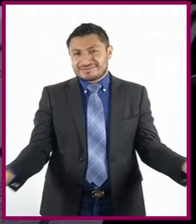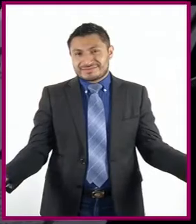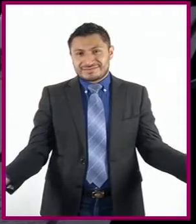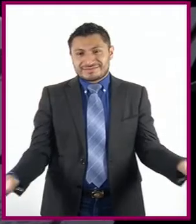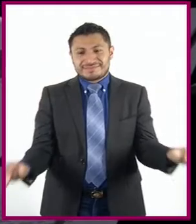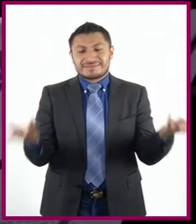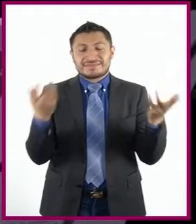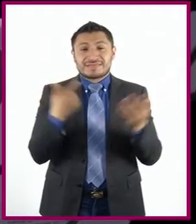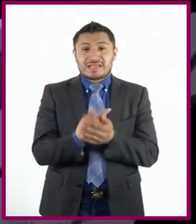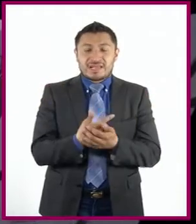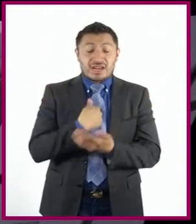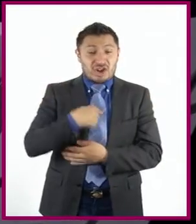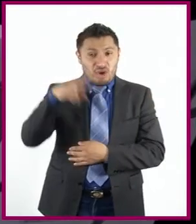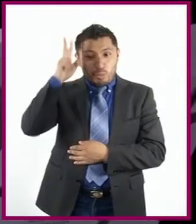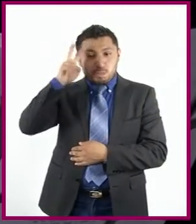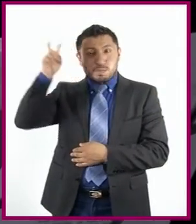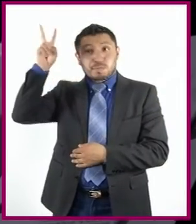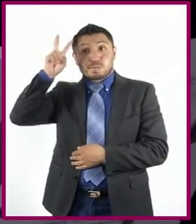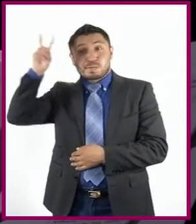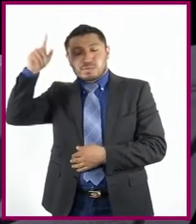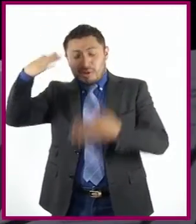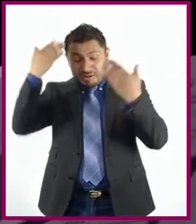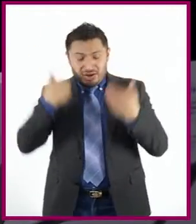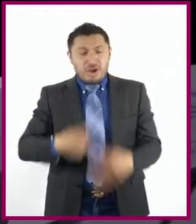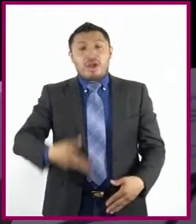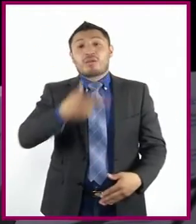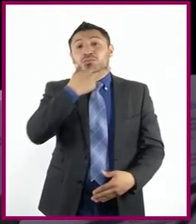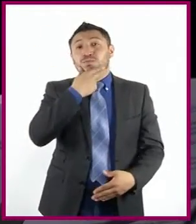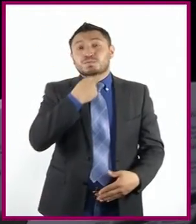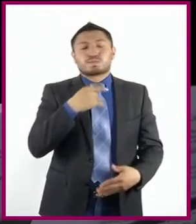en el que soñé y me consideré un hombre.